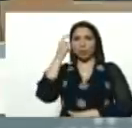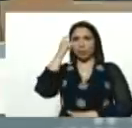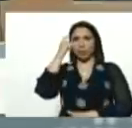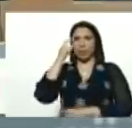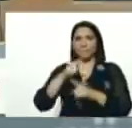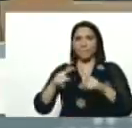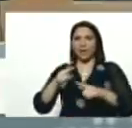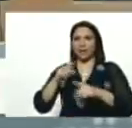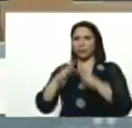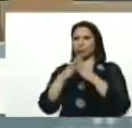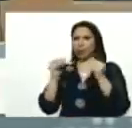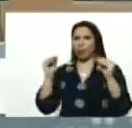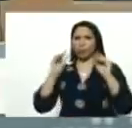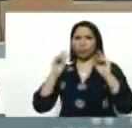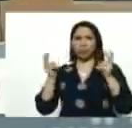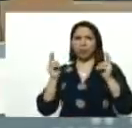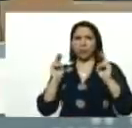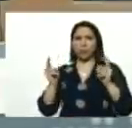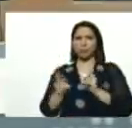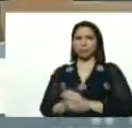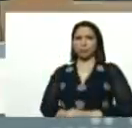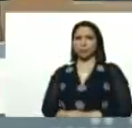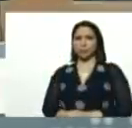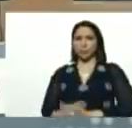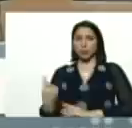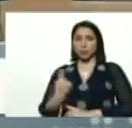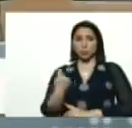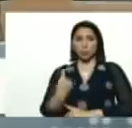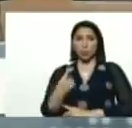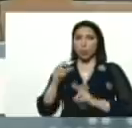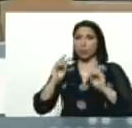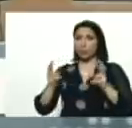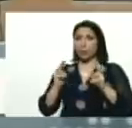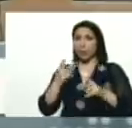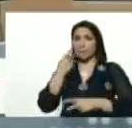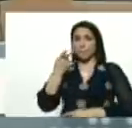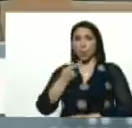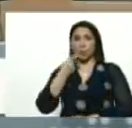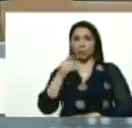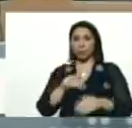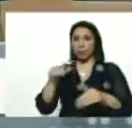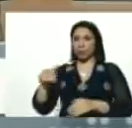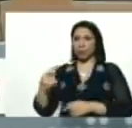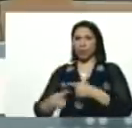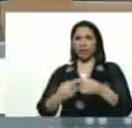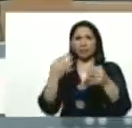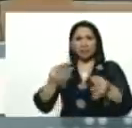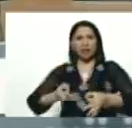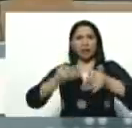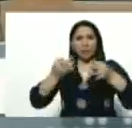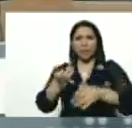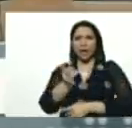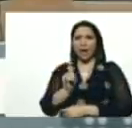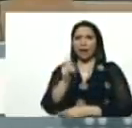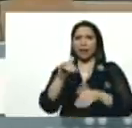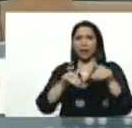para todos los temas, no solo para los temas, políticos, electorales, cada vez que hay elecciones, no,